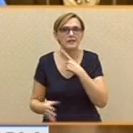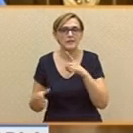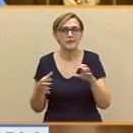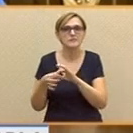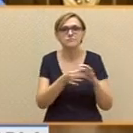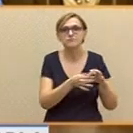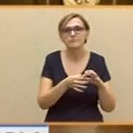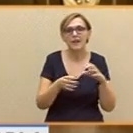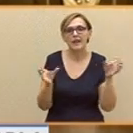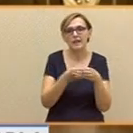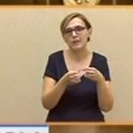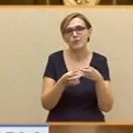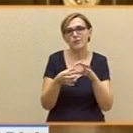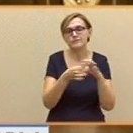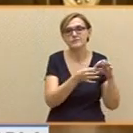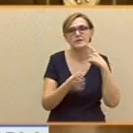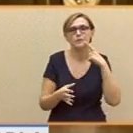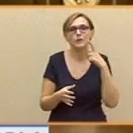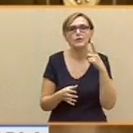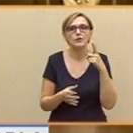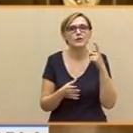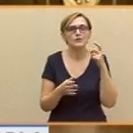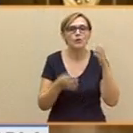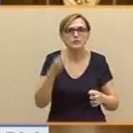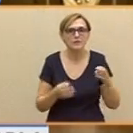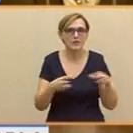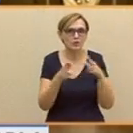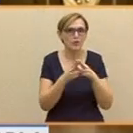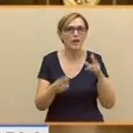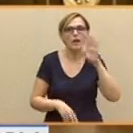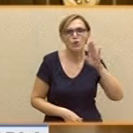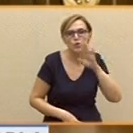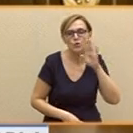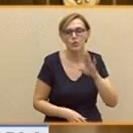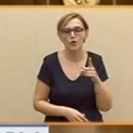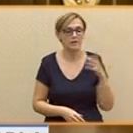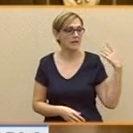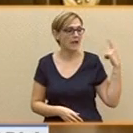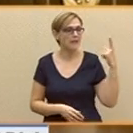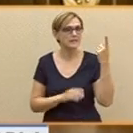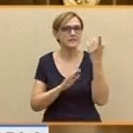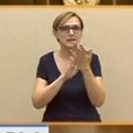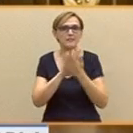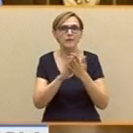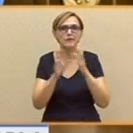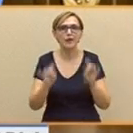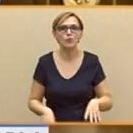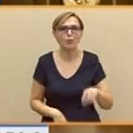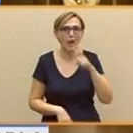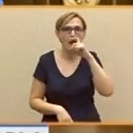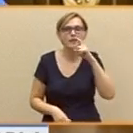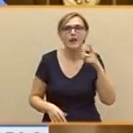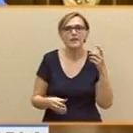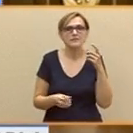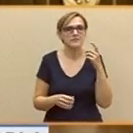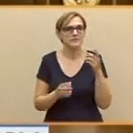de la ineficacia económica, la injusticia social y la corrupción. Ayer sonaba a usted al aznar del España va bien. El problema es que su idea de